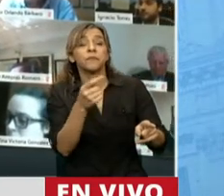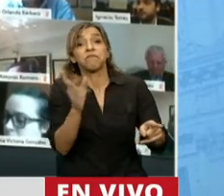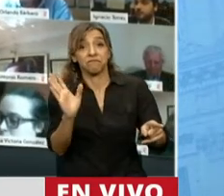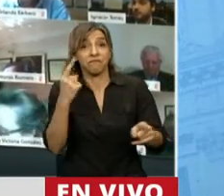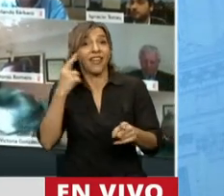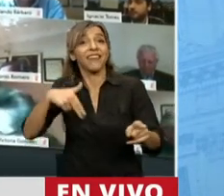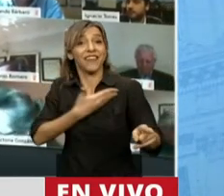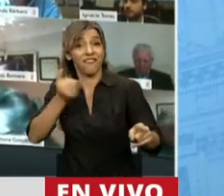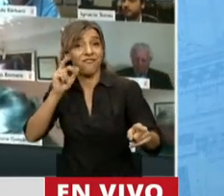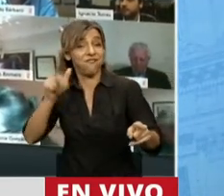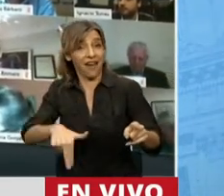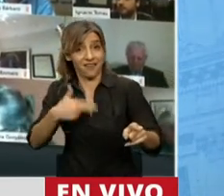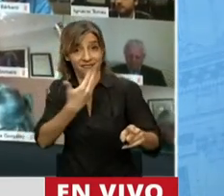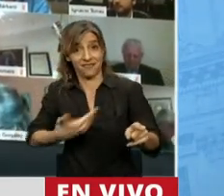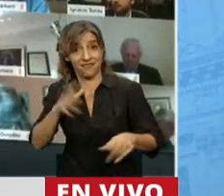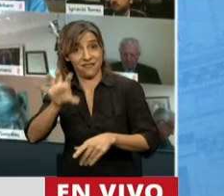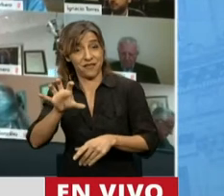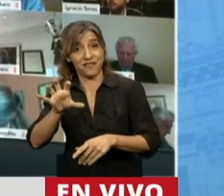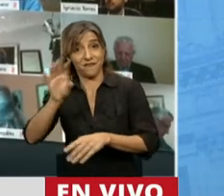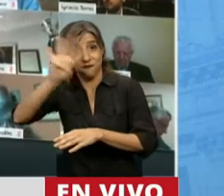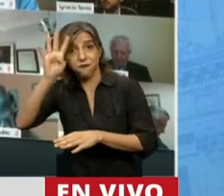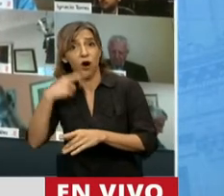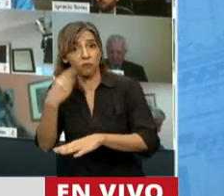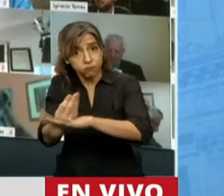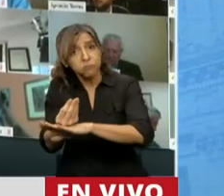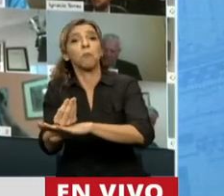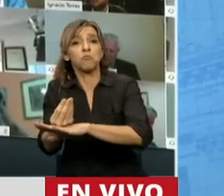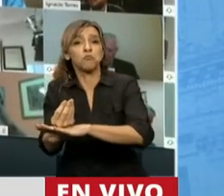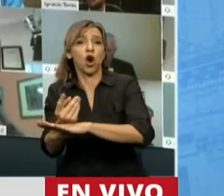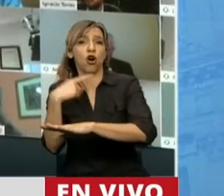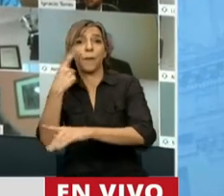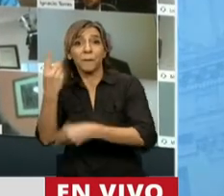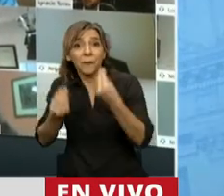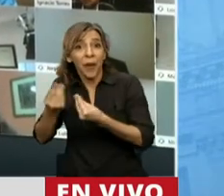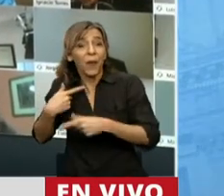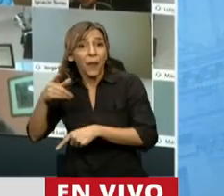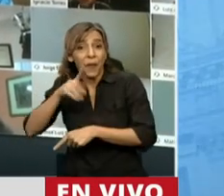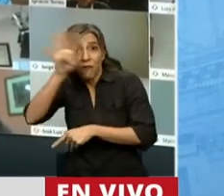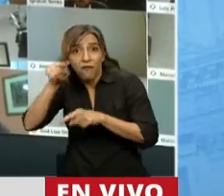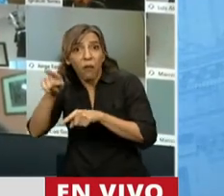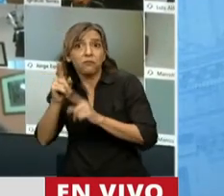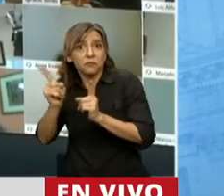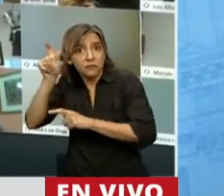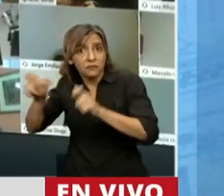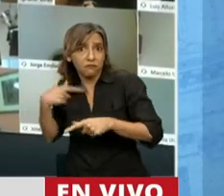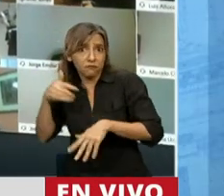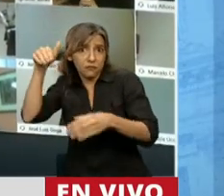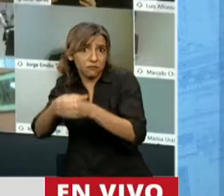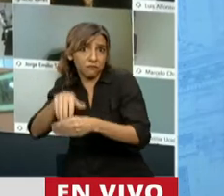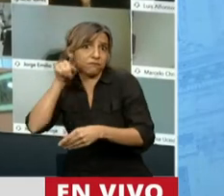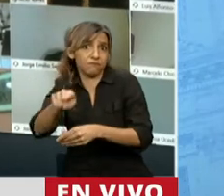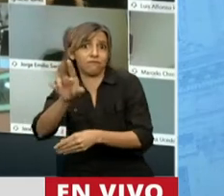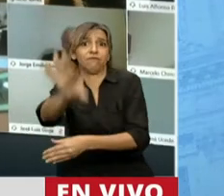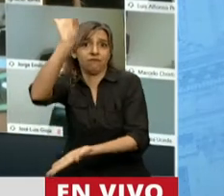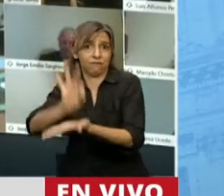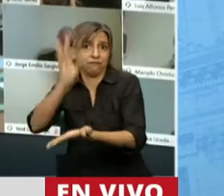Gildo Infrán en Formosa? Gobierna porque el pueblo soberano lo ha elegido, lo continúa eligiendo y mal que le pese a algunos